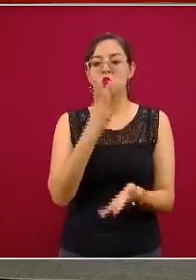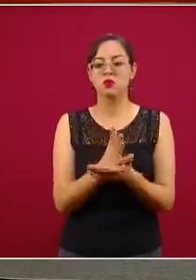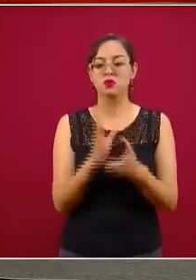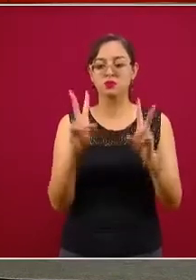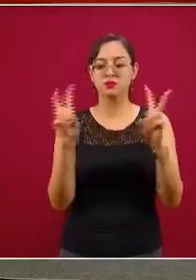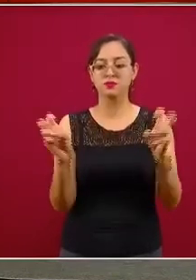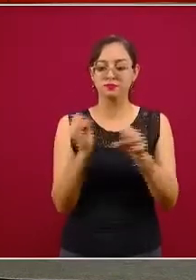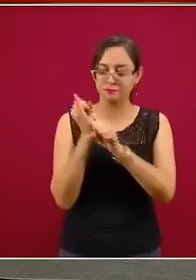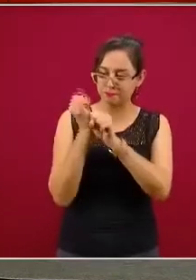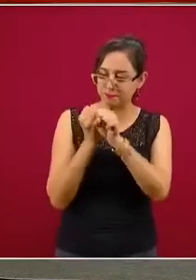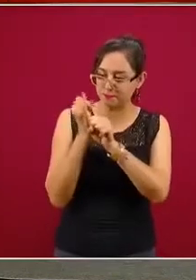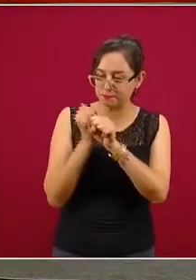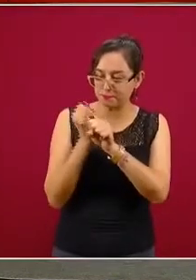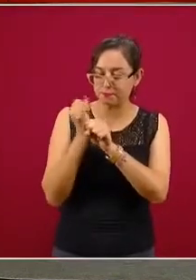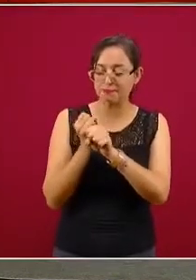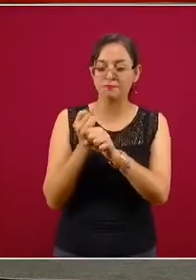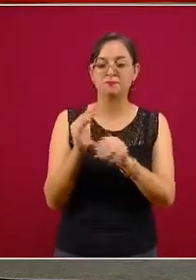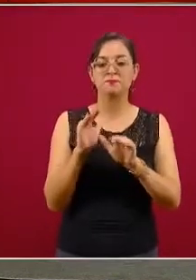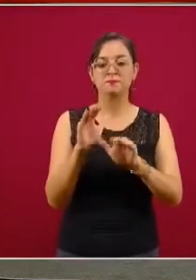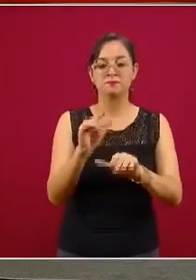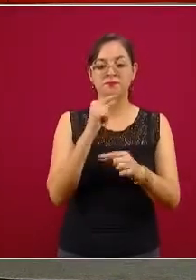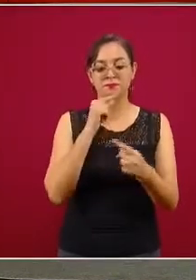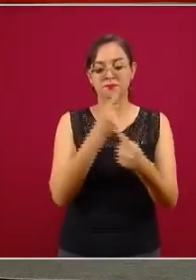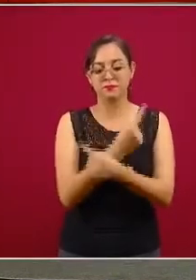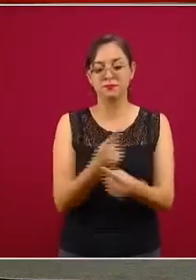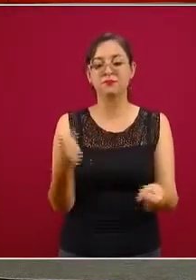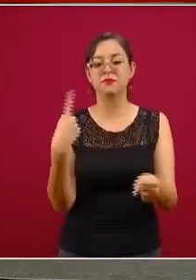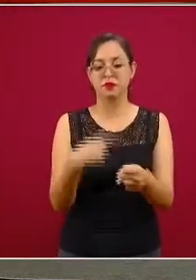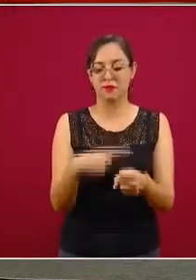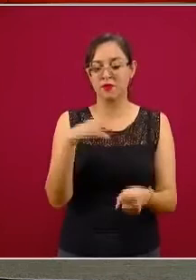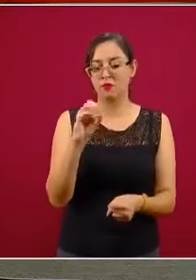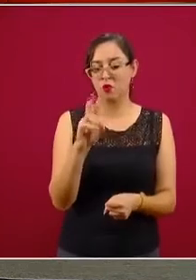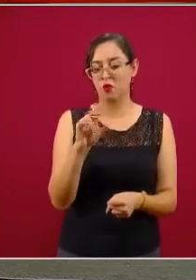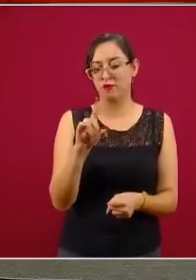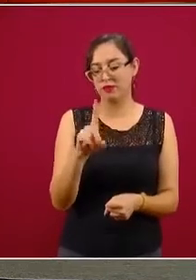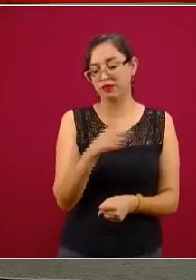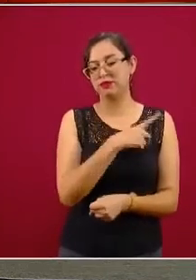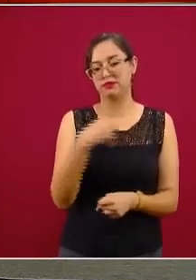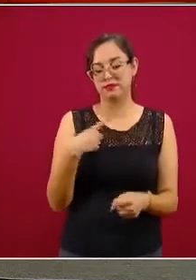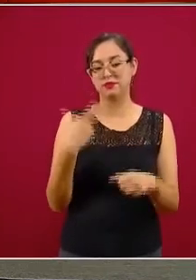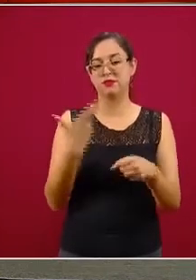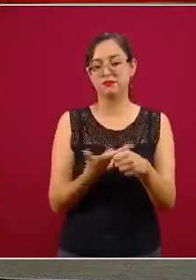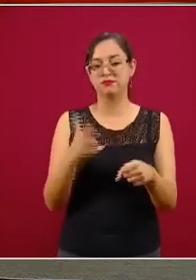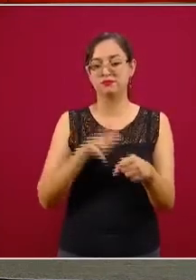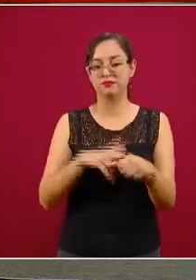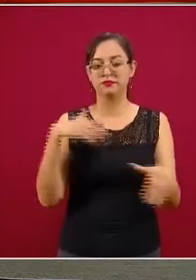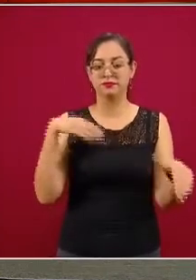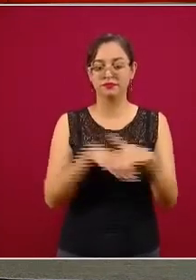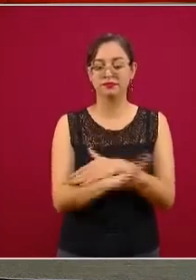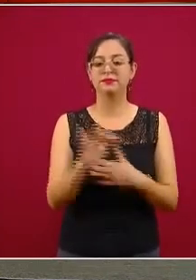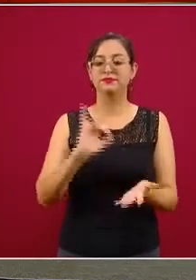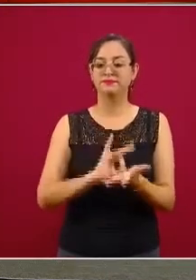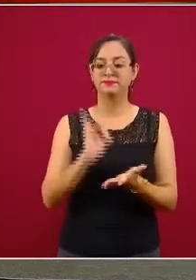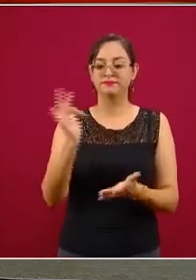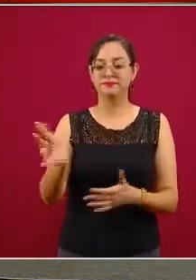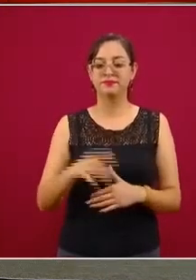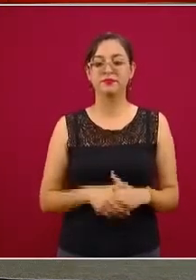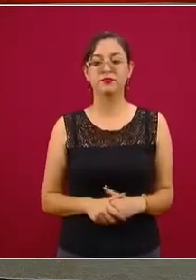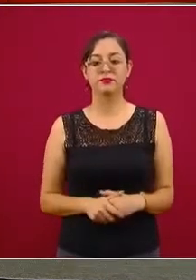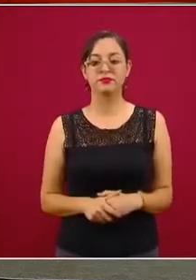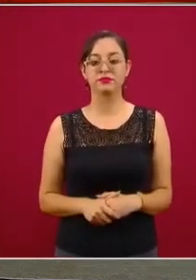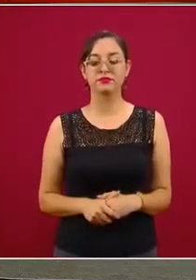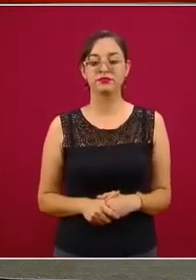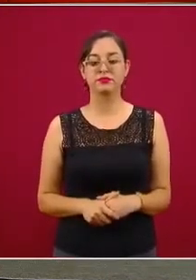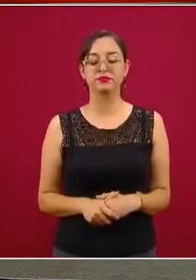investigado sobre niños con COVID que tienen que ser hospitalizados. Gracias. Muchas gracias,